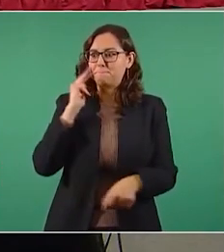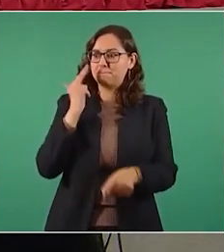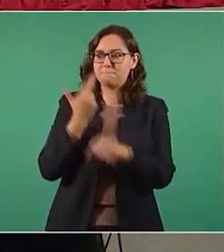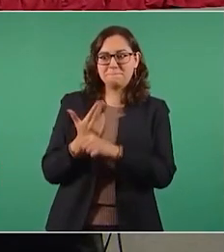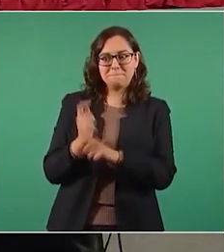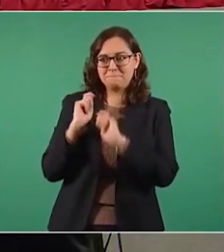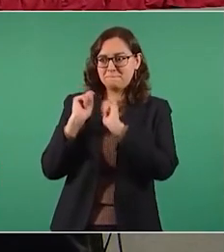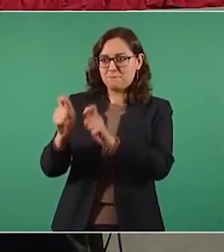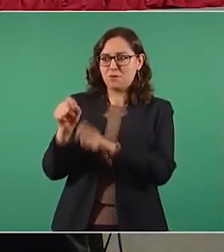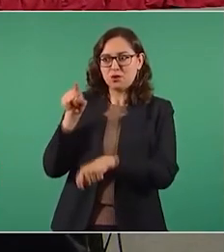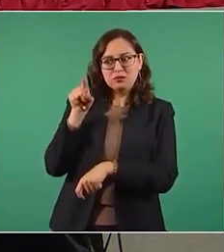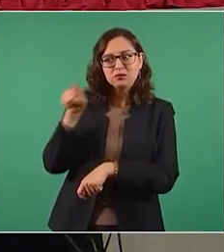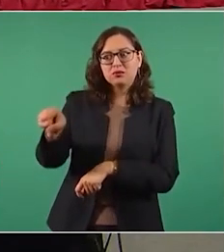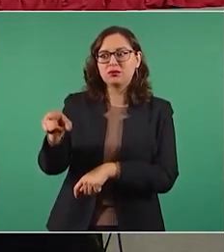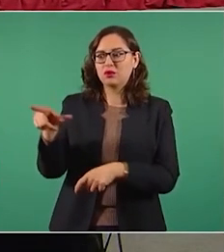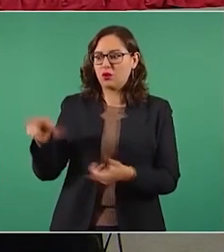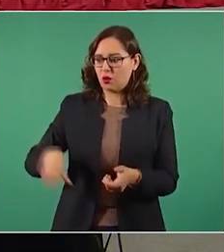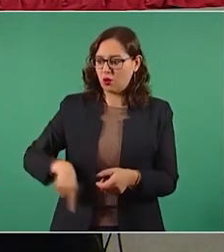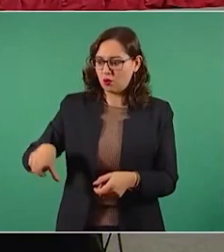con apoyo.